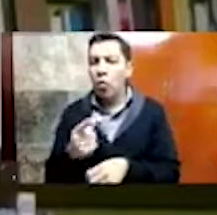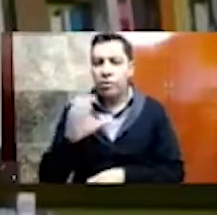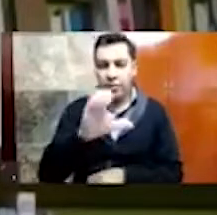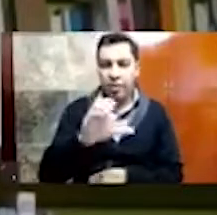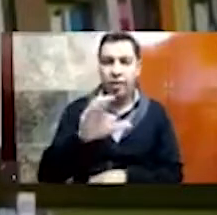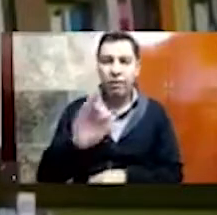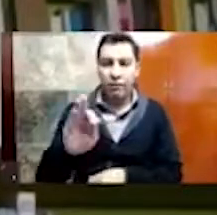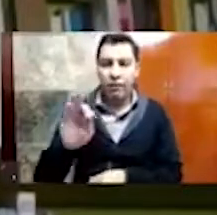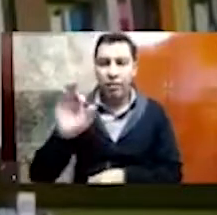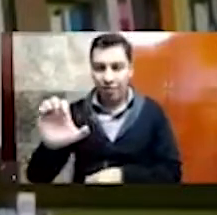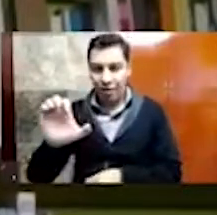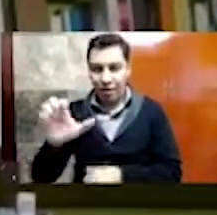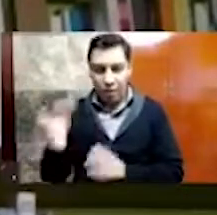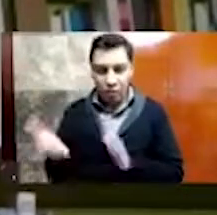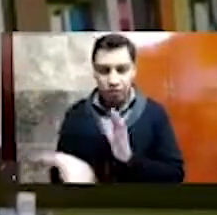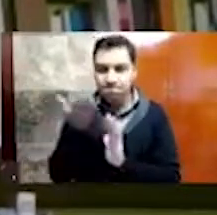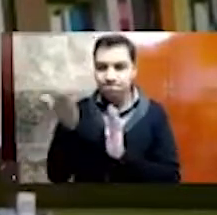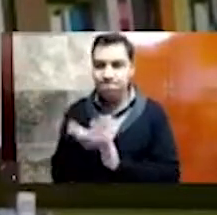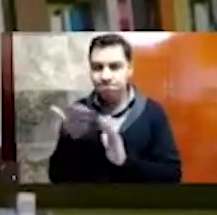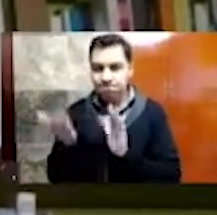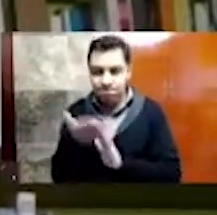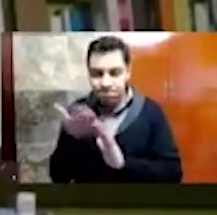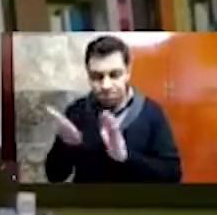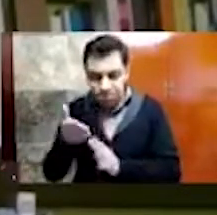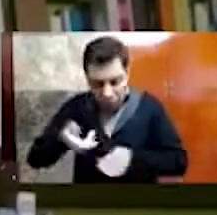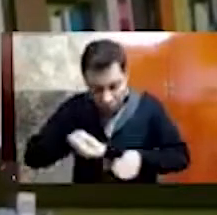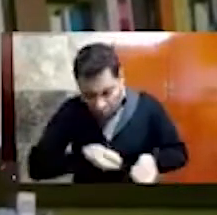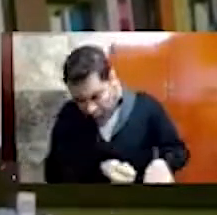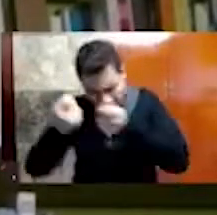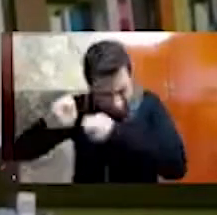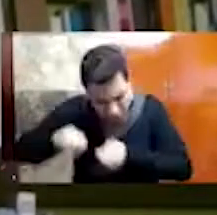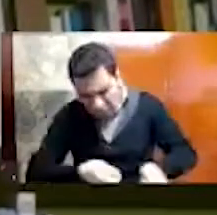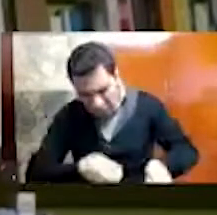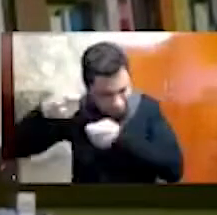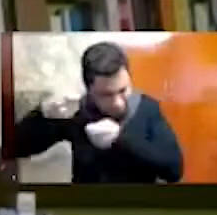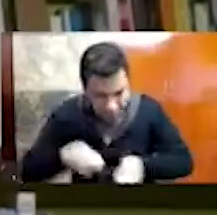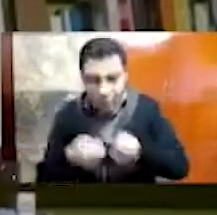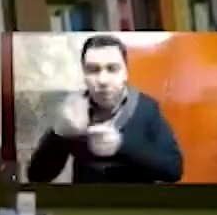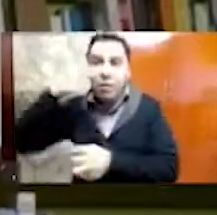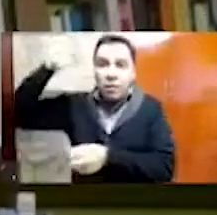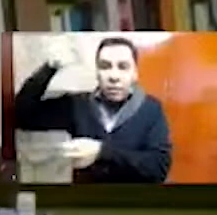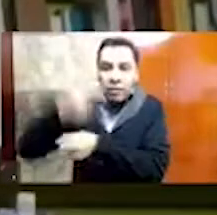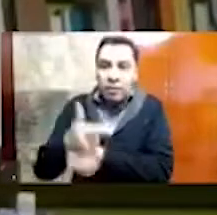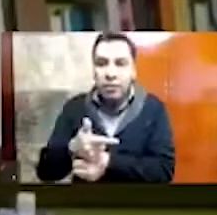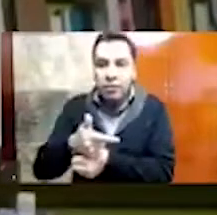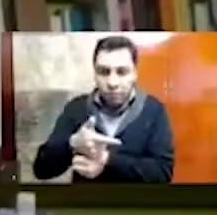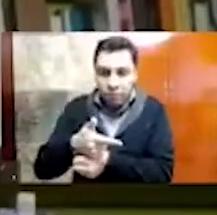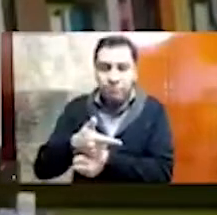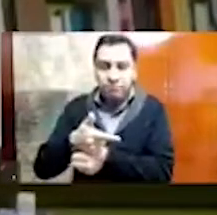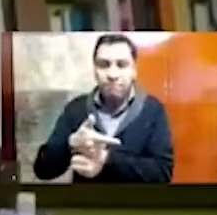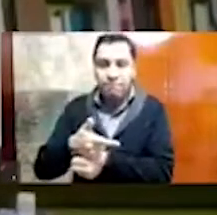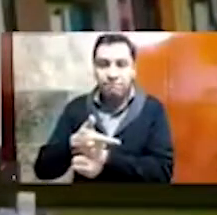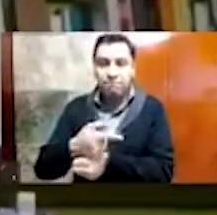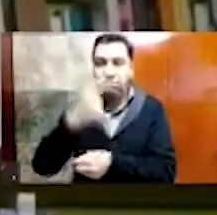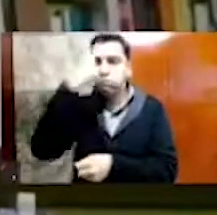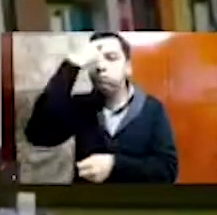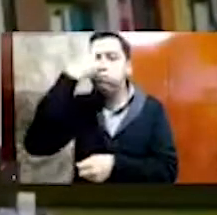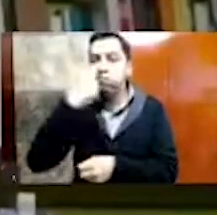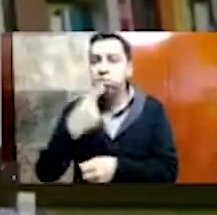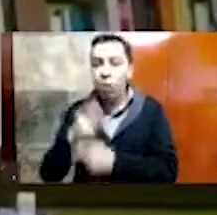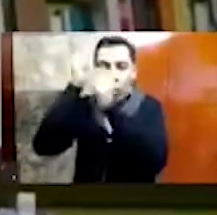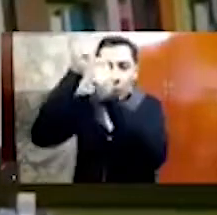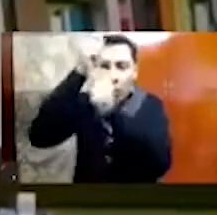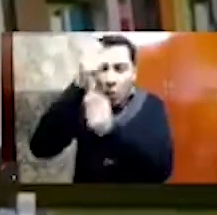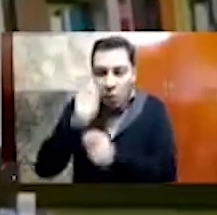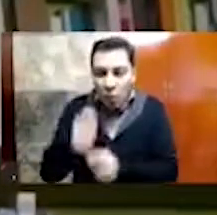y que descubren esta escultura monumental que estaba al pie del Templo Mayor, lo que dio pie